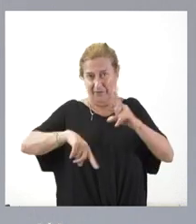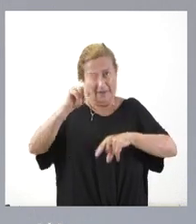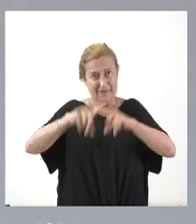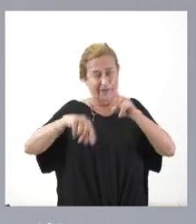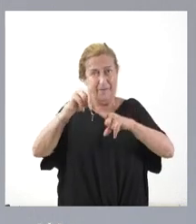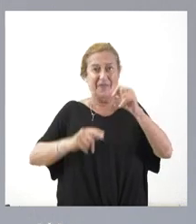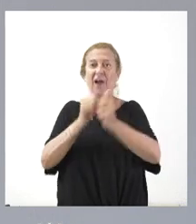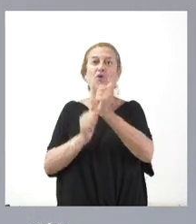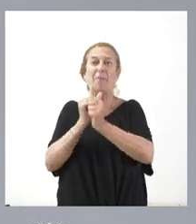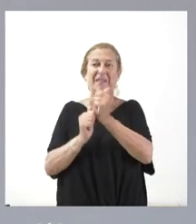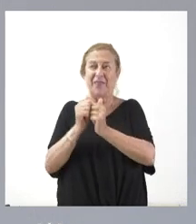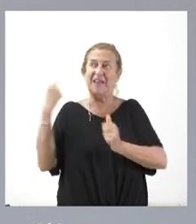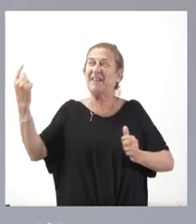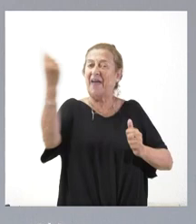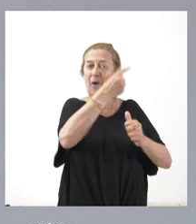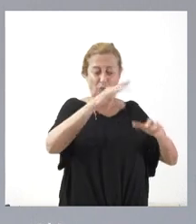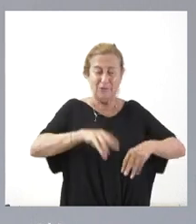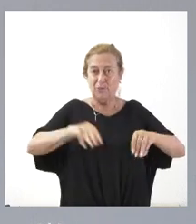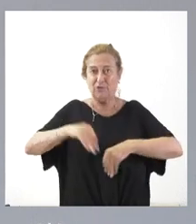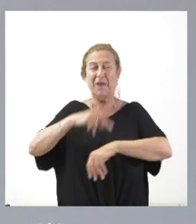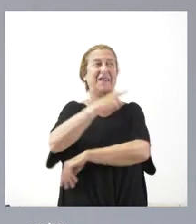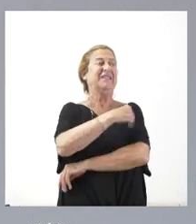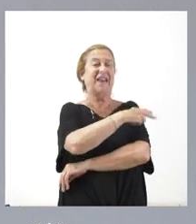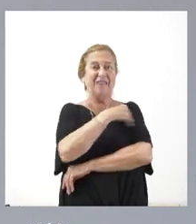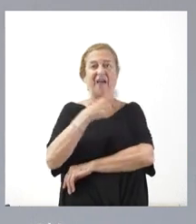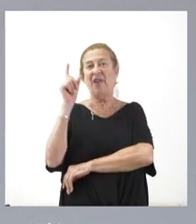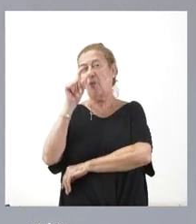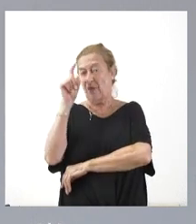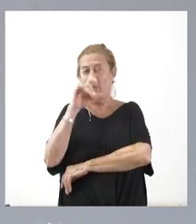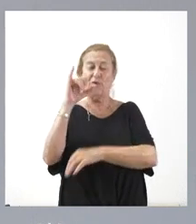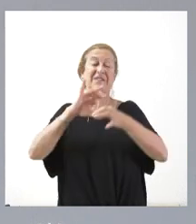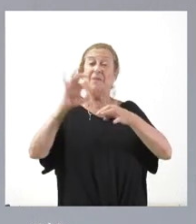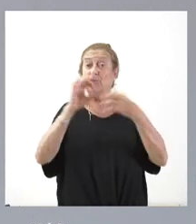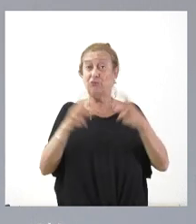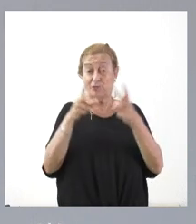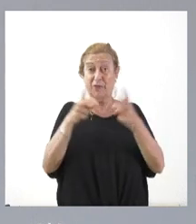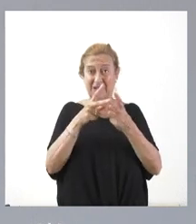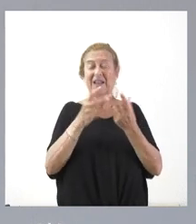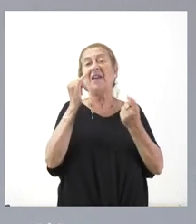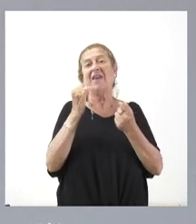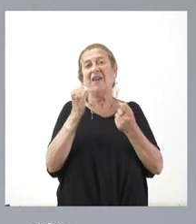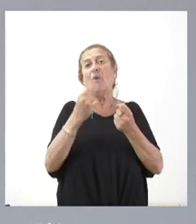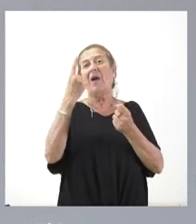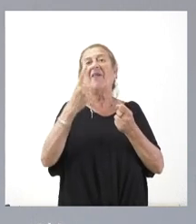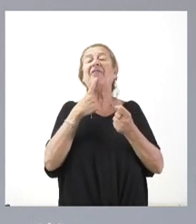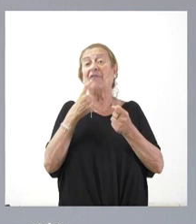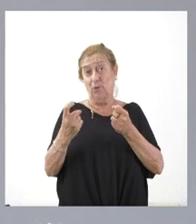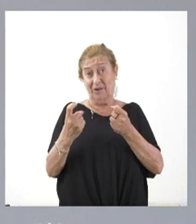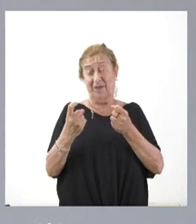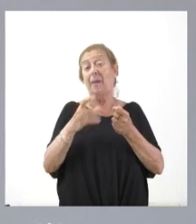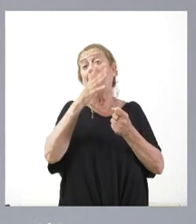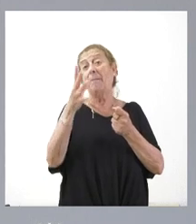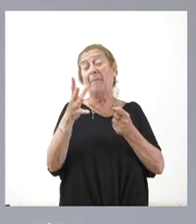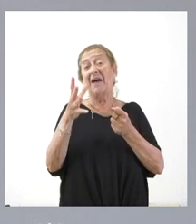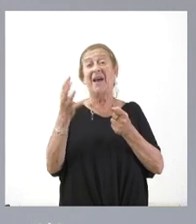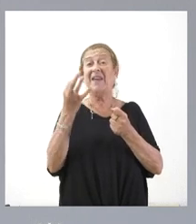competencias que tenemos asumidas las comunidades autónomas en sanidad, educación y servicios sociales, hay una dificultad para que